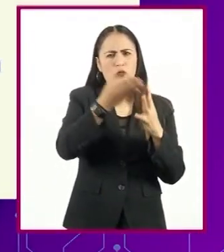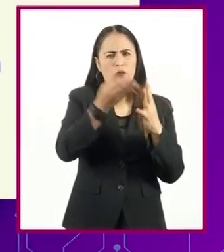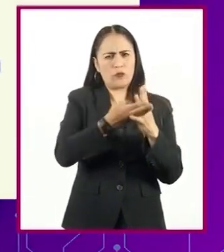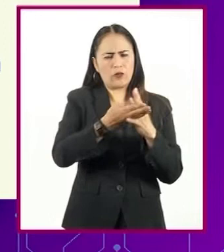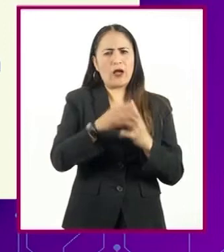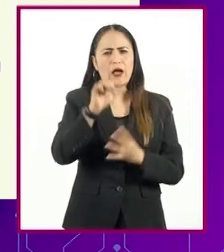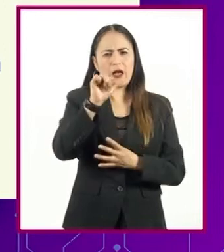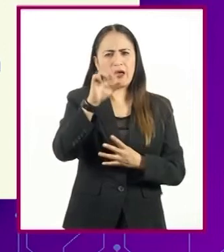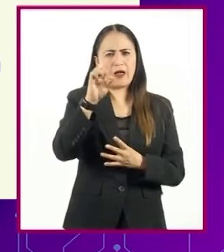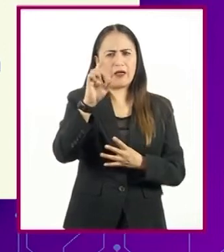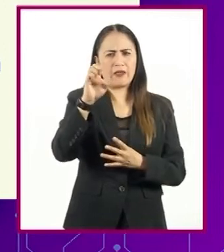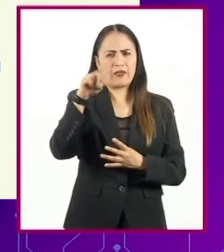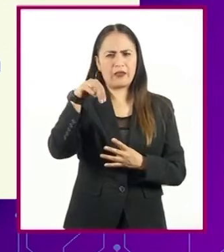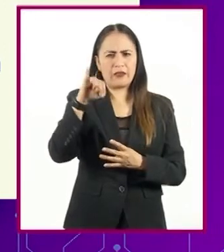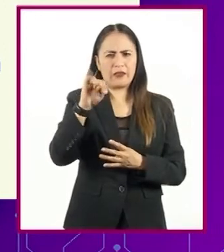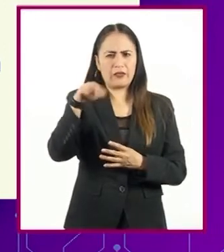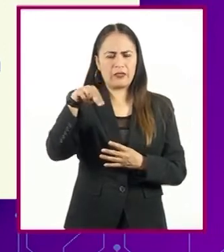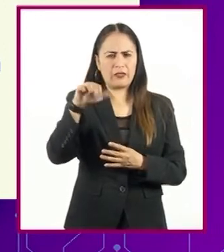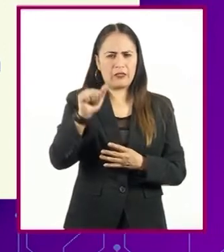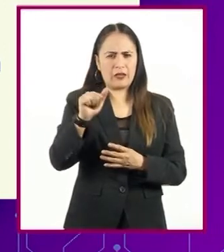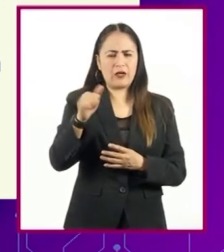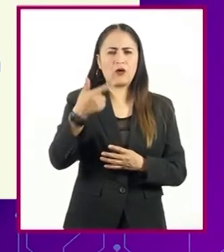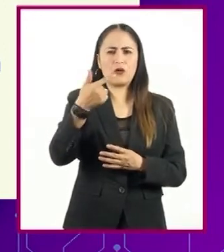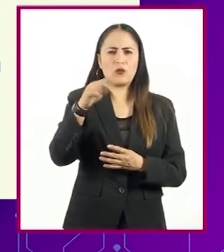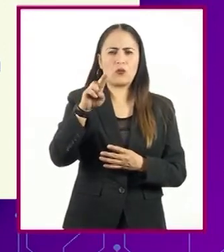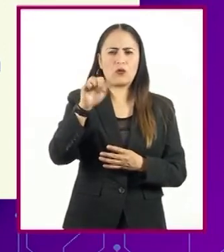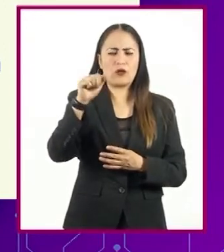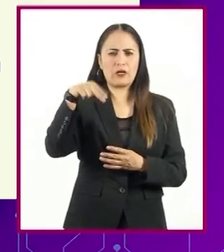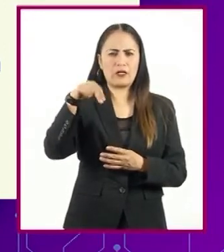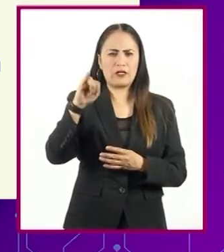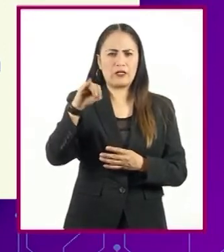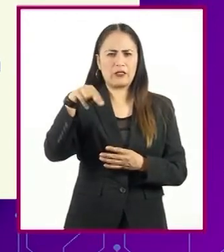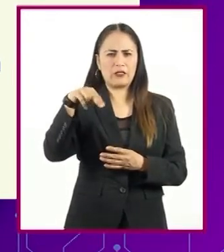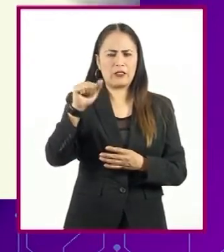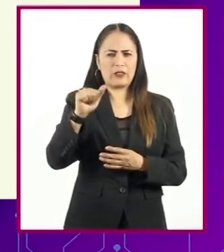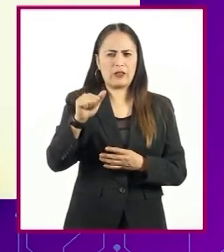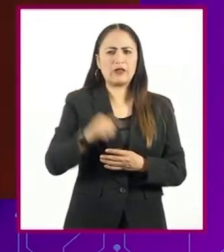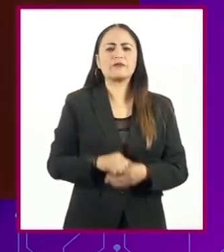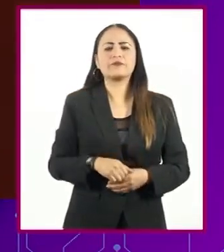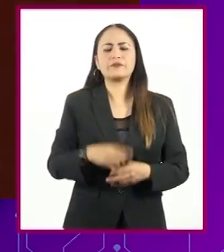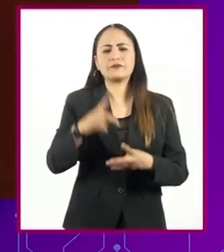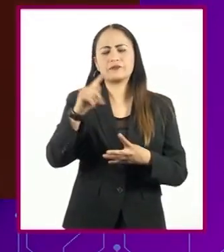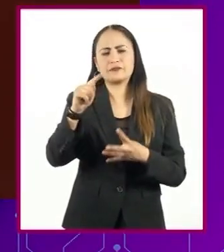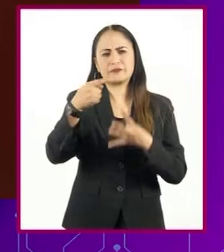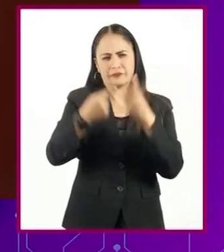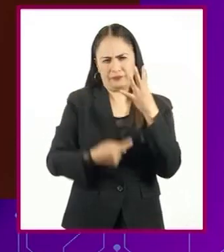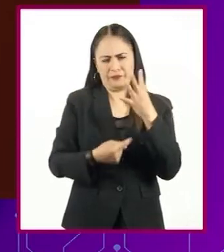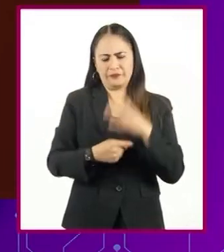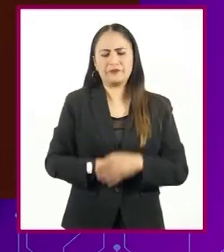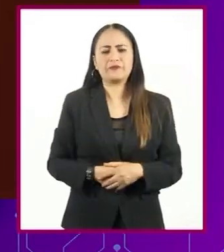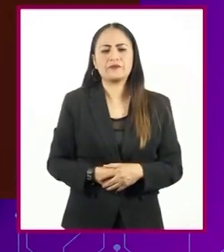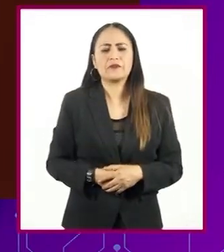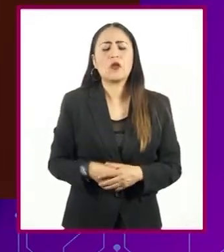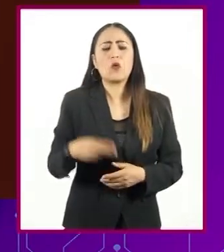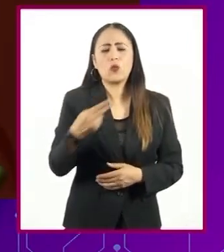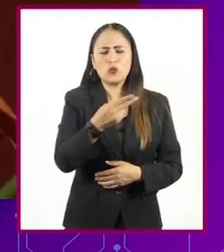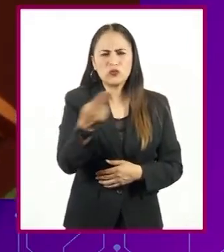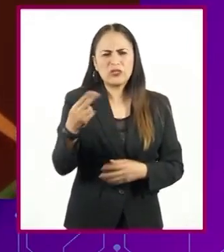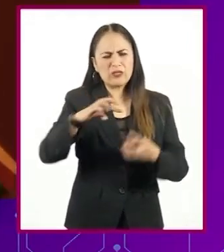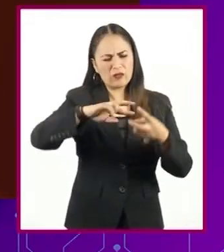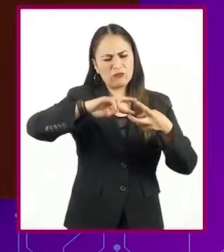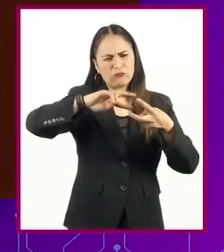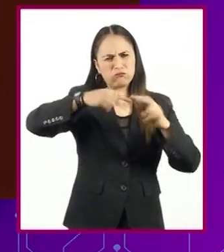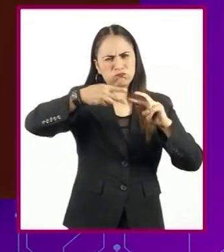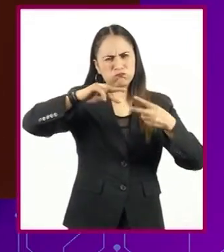Adenina, timina, guanina y citosina. Para entender qué es el ADN, podemos imaginarnos dos